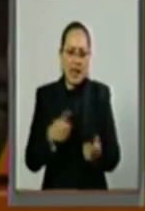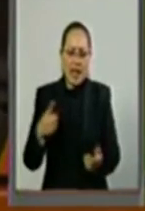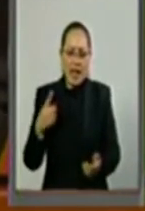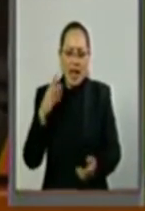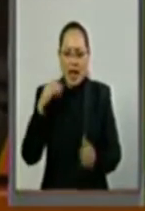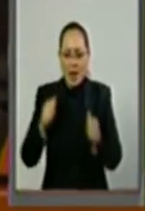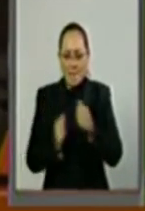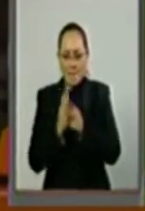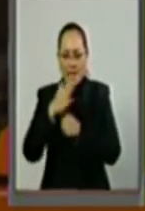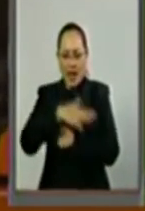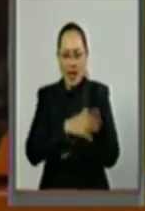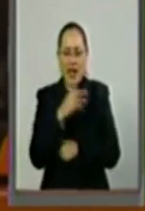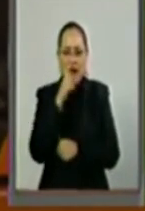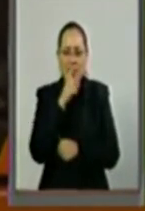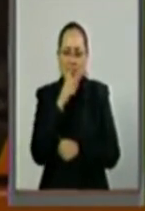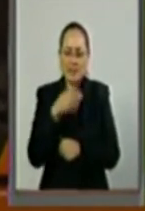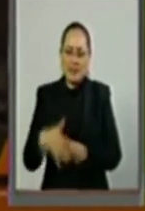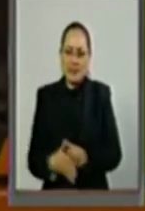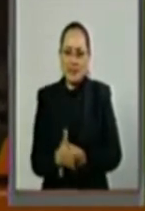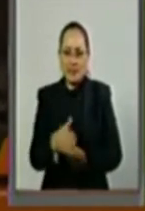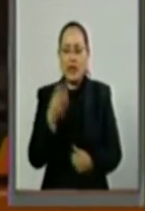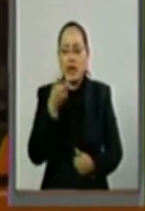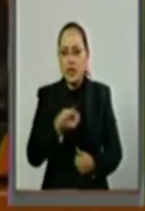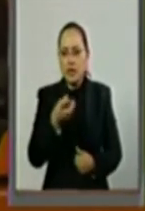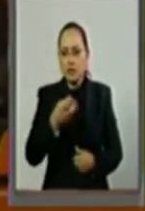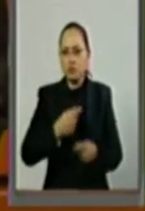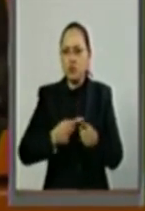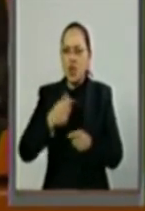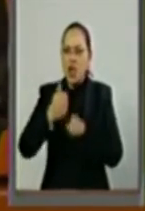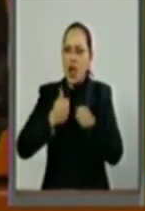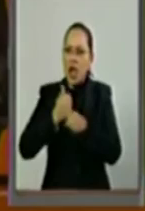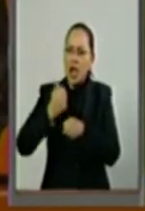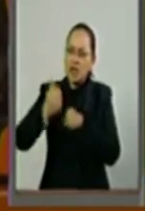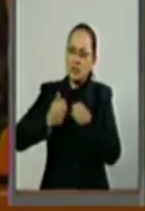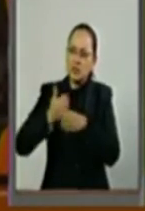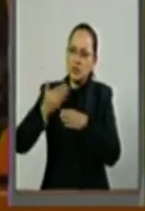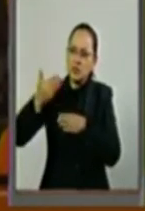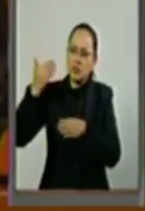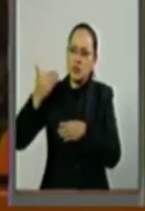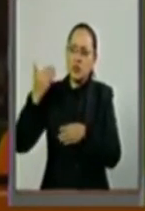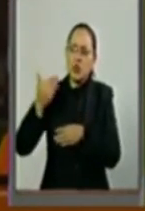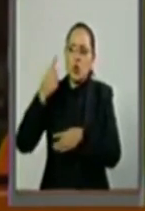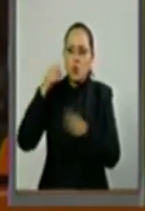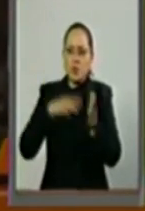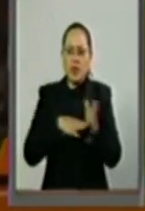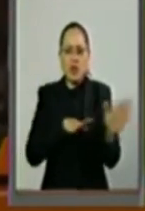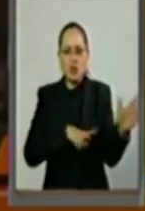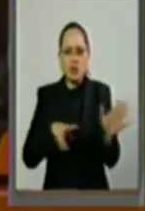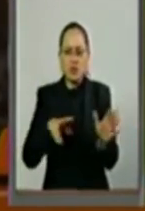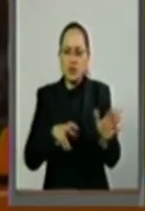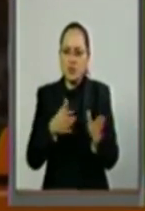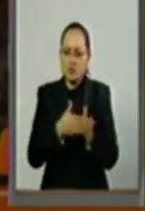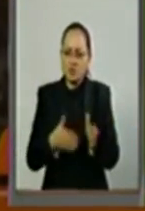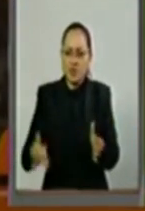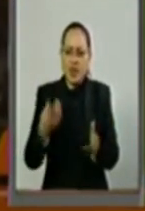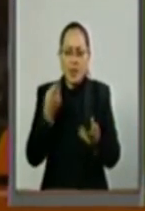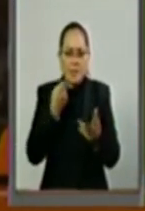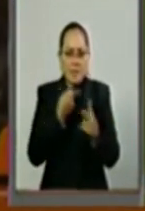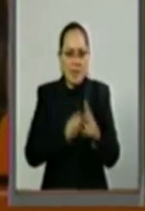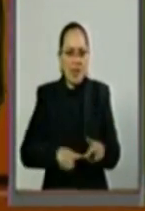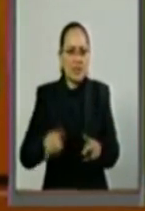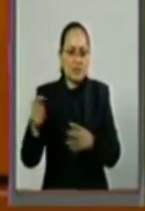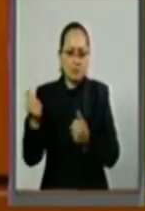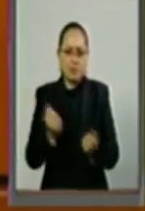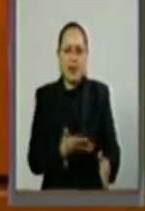lo sabemos, en México se remonta desde el siglo XIX, cuando se introduce la trucha al territorio